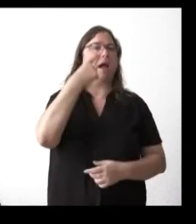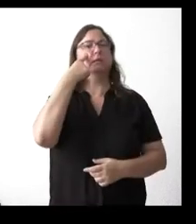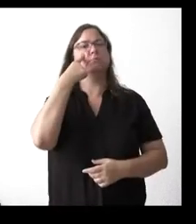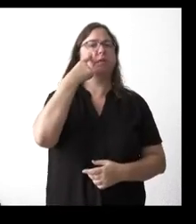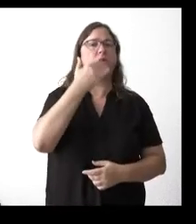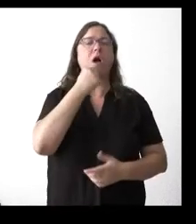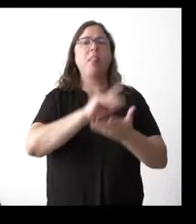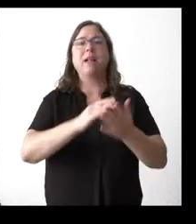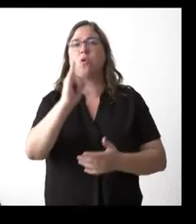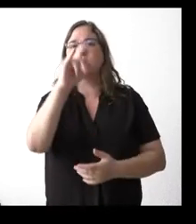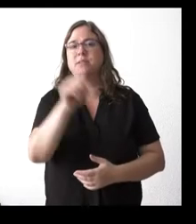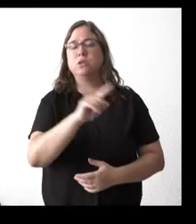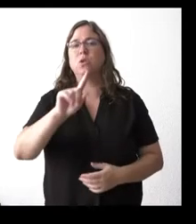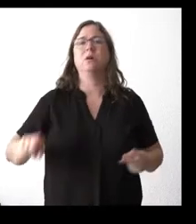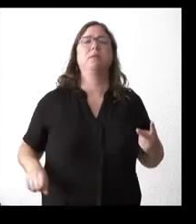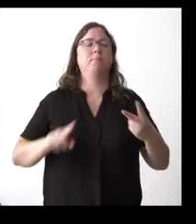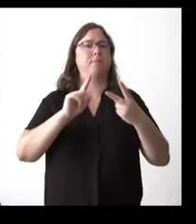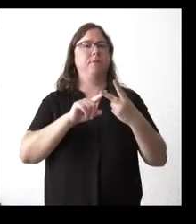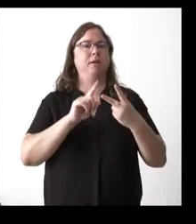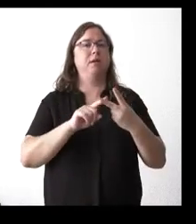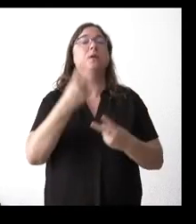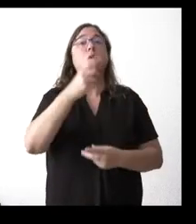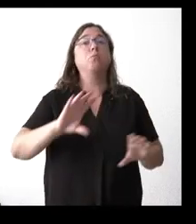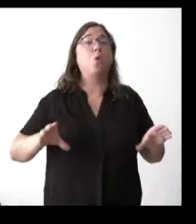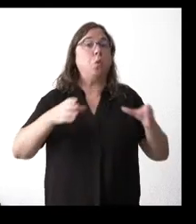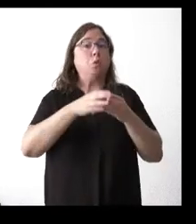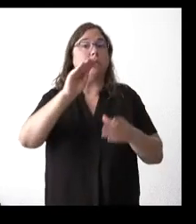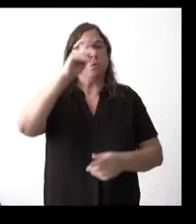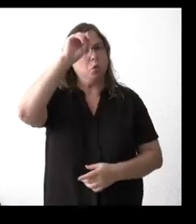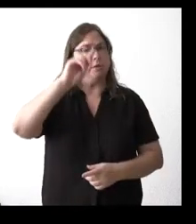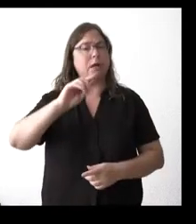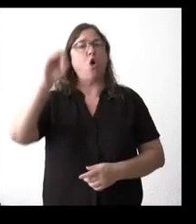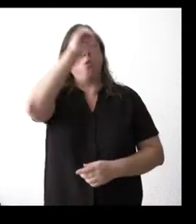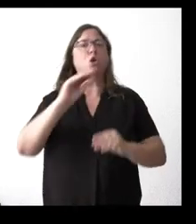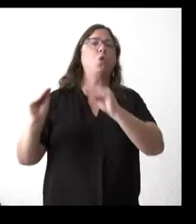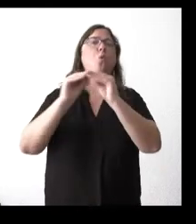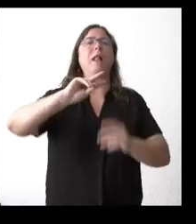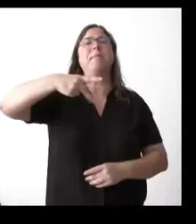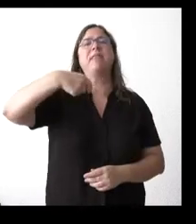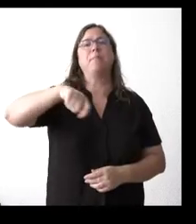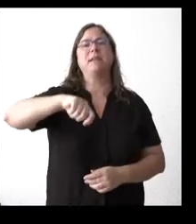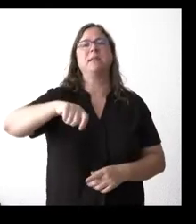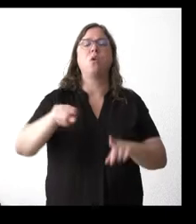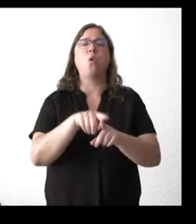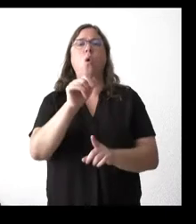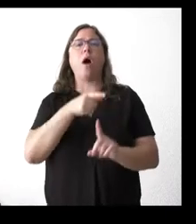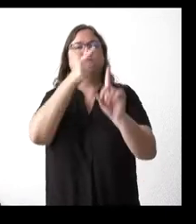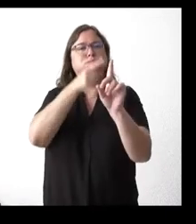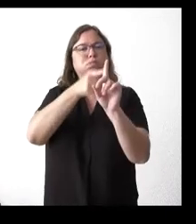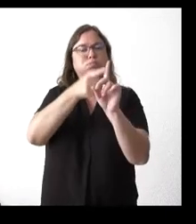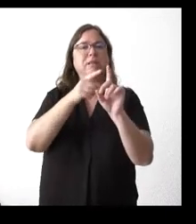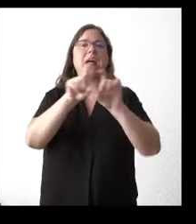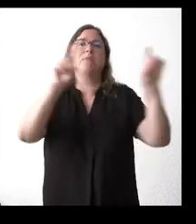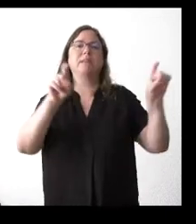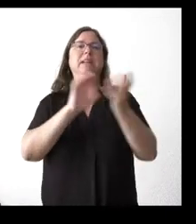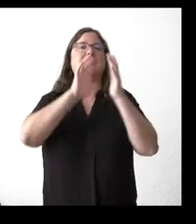datos de ello. Y luego, no sé si la Junta comparte la opinión del vicepresidente de que existe una persecución a las empresas de Castilla y León por